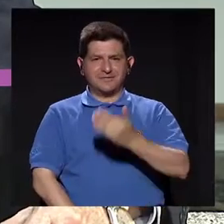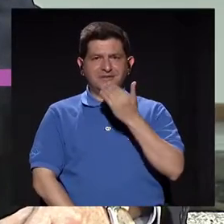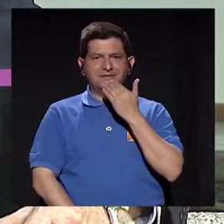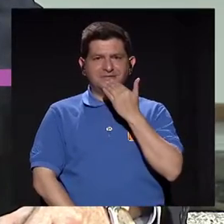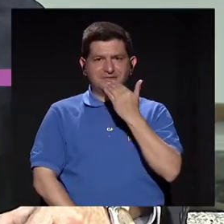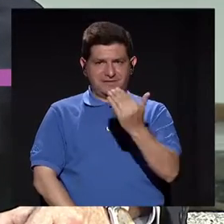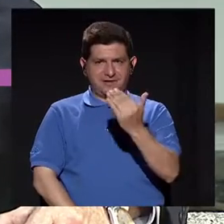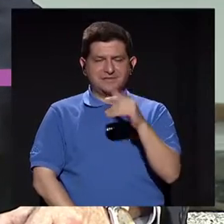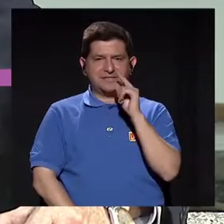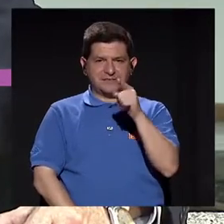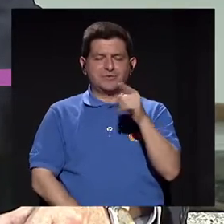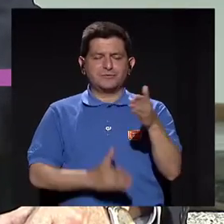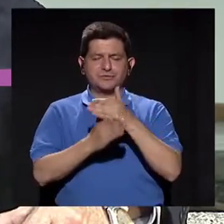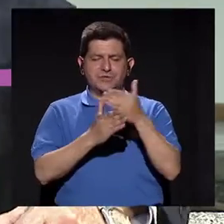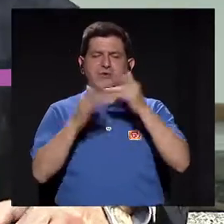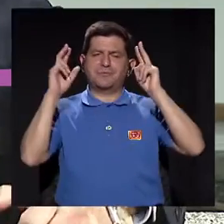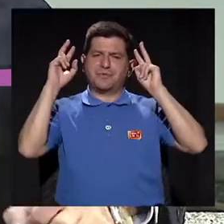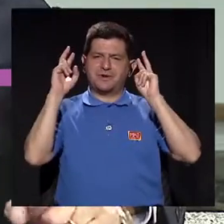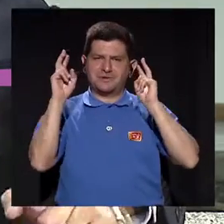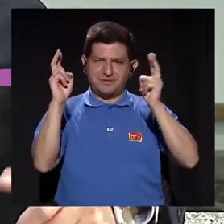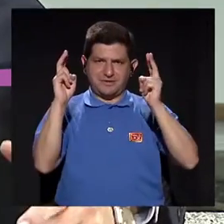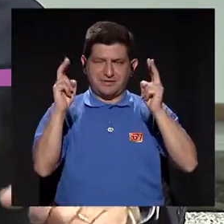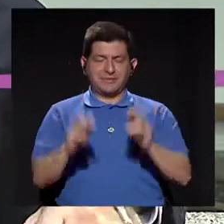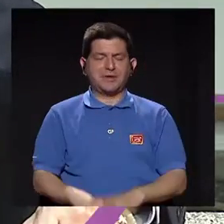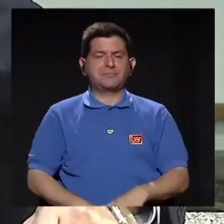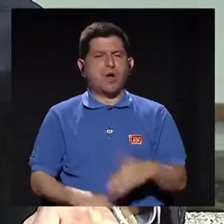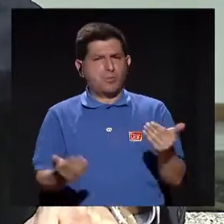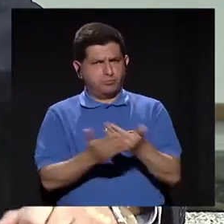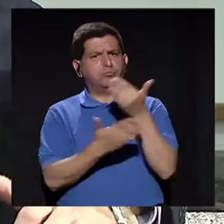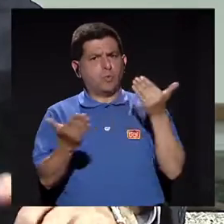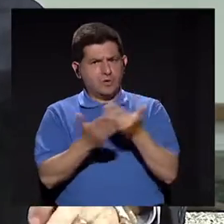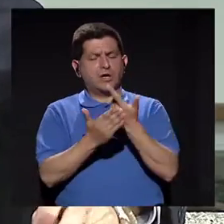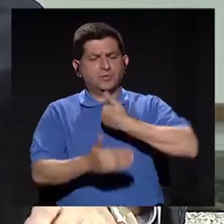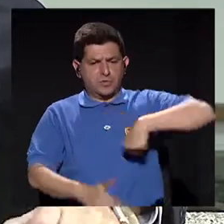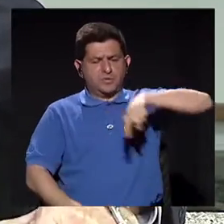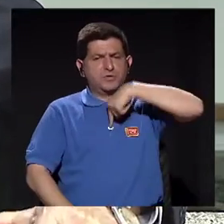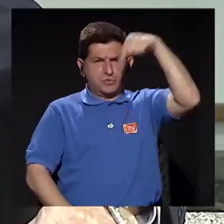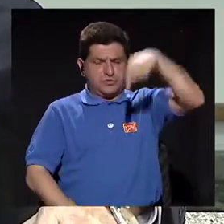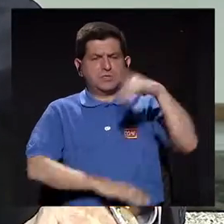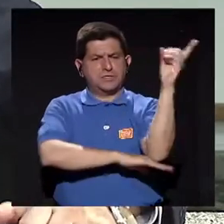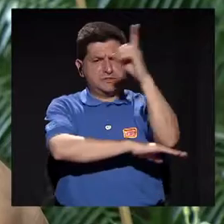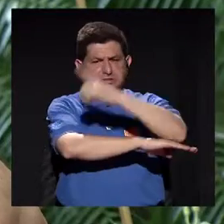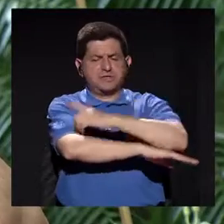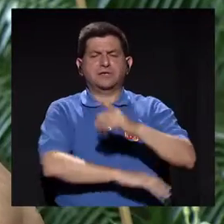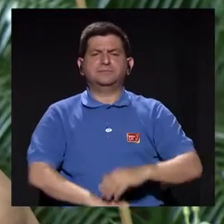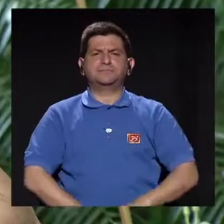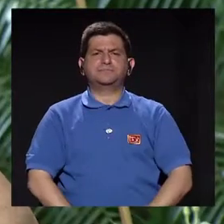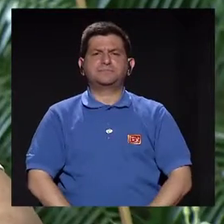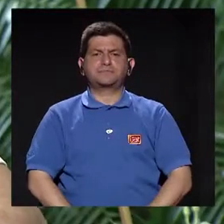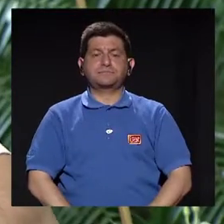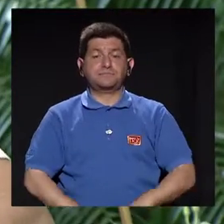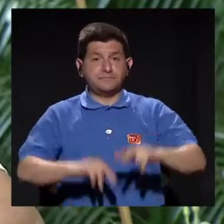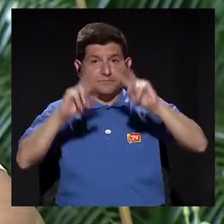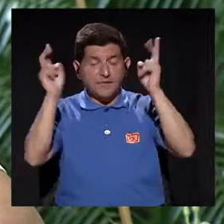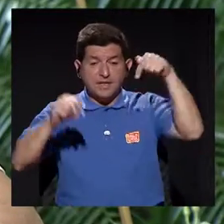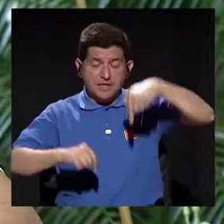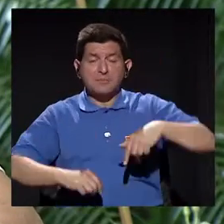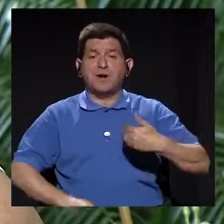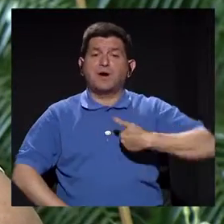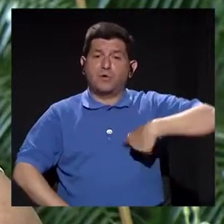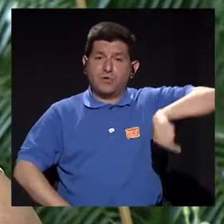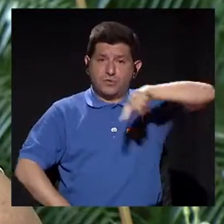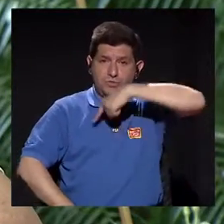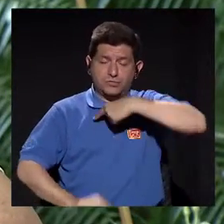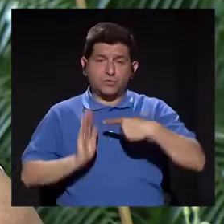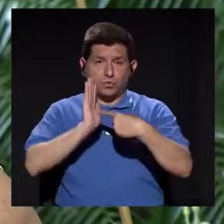muchísimas gracias por compartir un tema de tanta actualidad realmente para nosotros hoy día. Claro, y es que el tema que el día